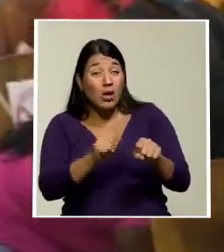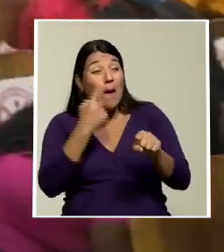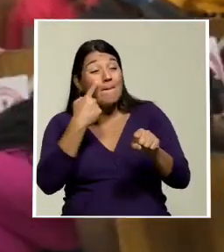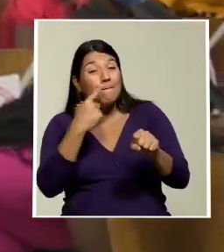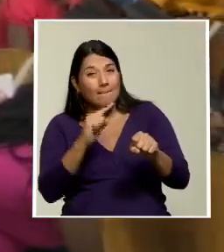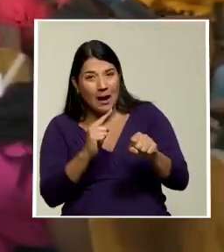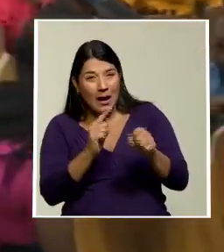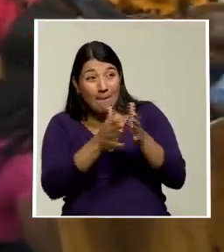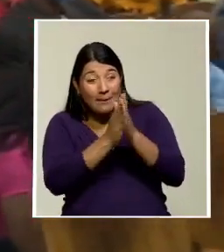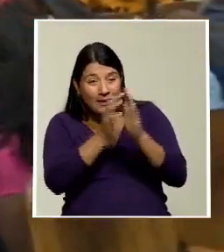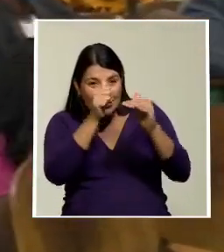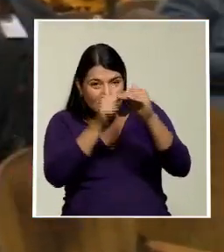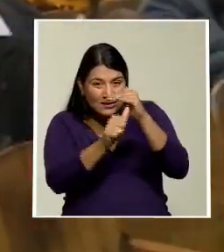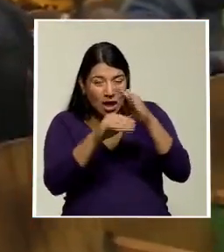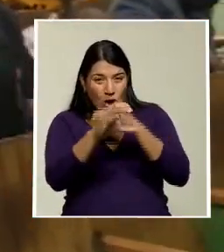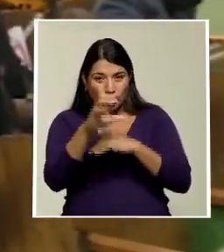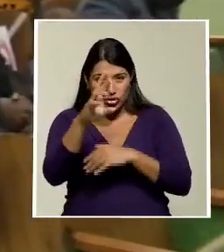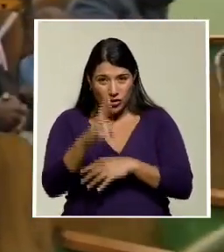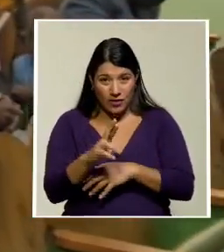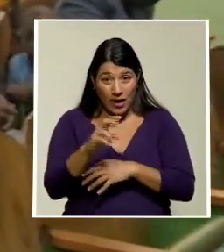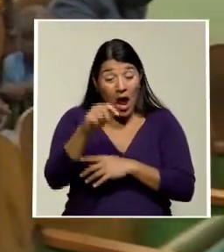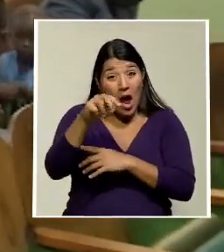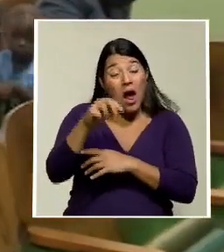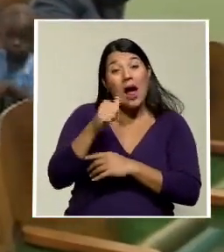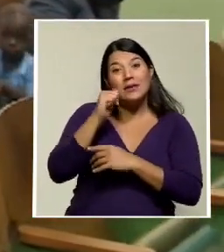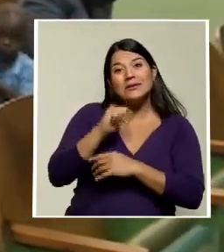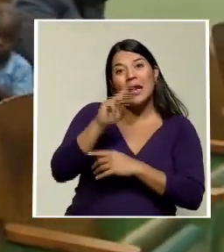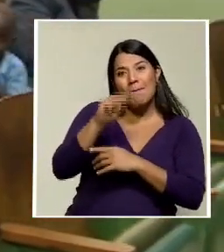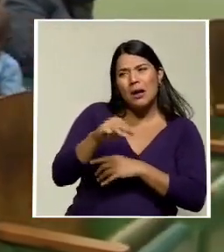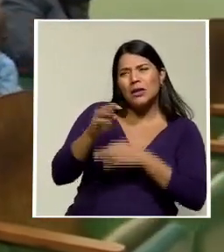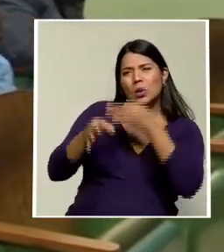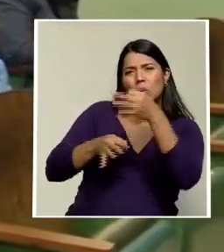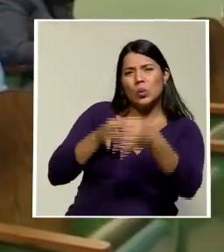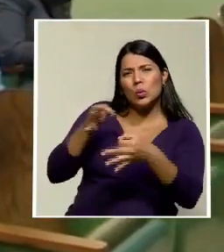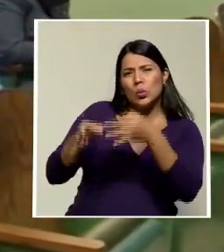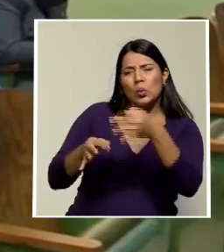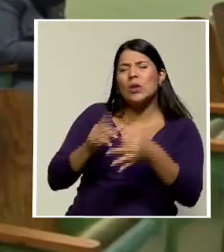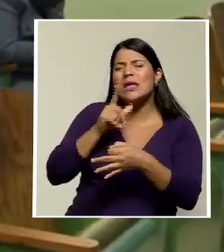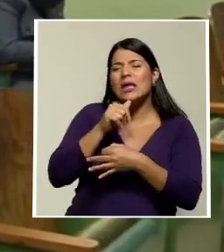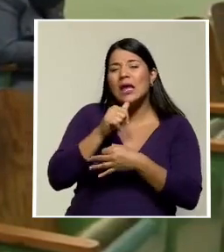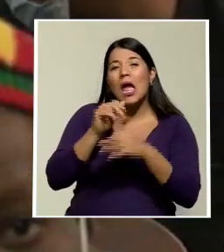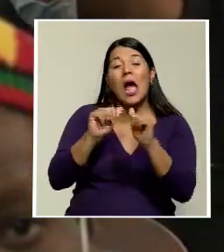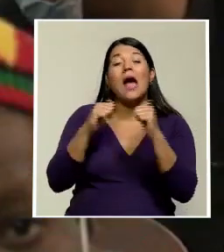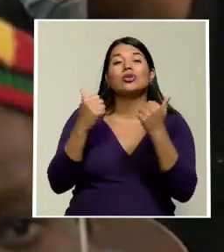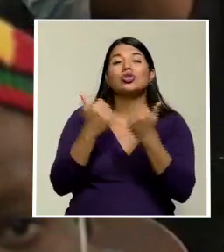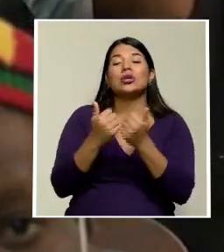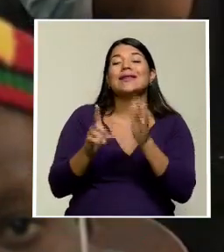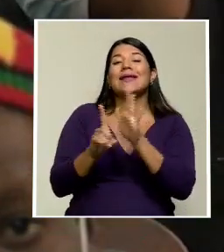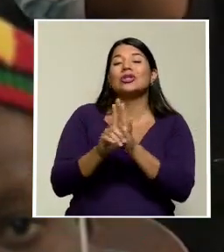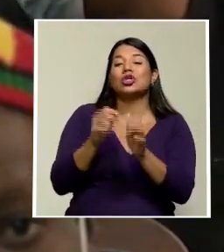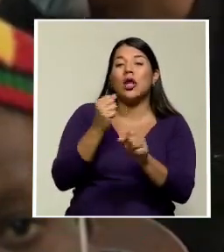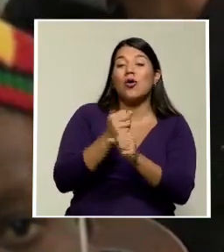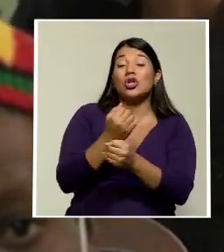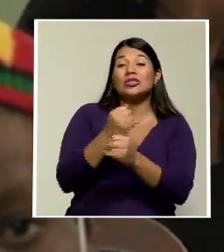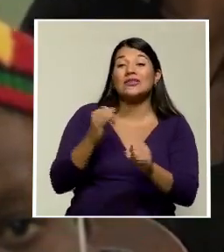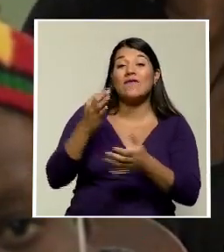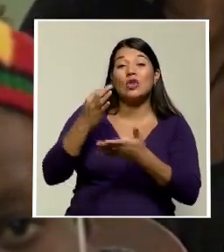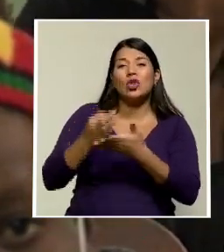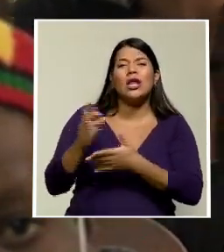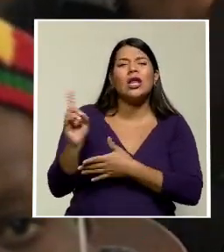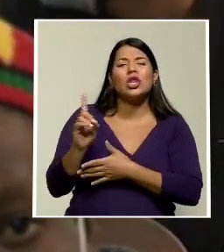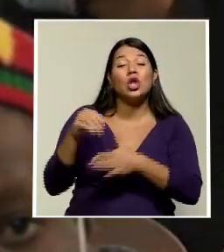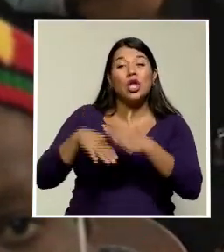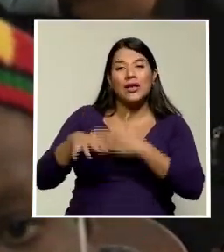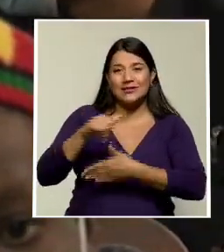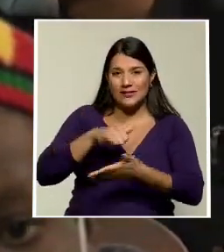recibían inducciones sobre todo este proceso en la ONG Asociación Centro de Derechos Laborales Sin Fronteras ubicada en San José. De acuerdo